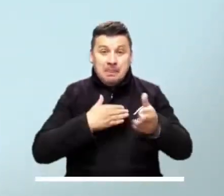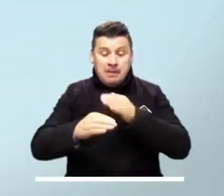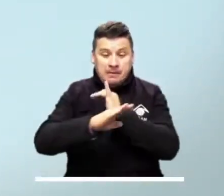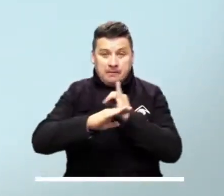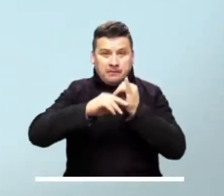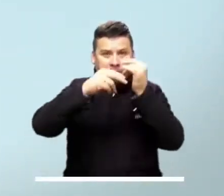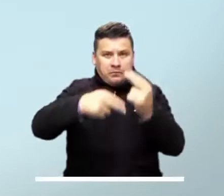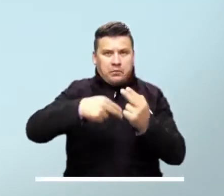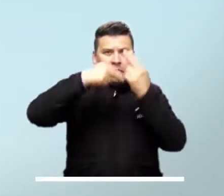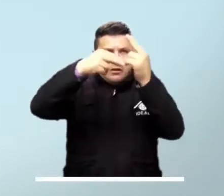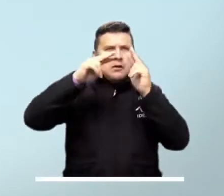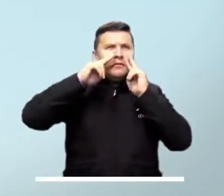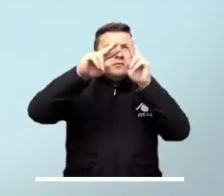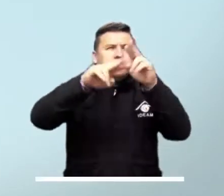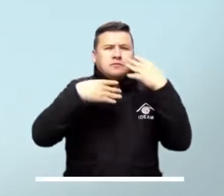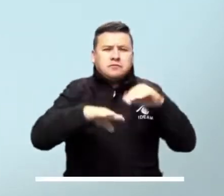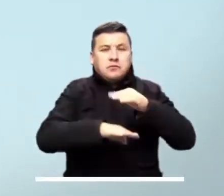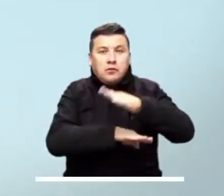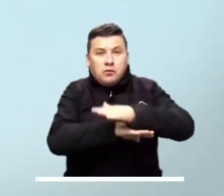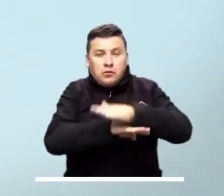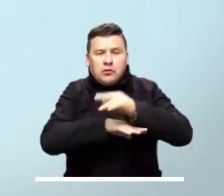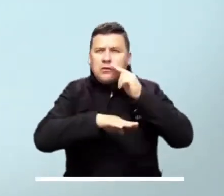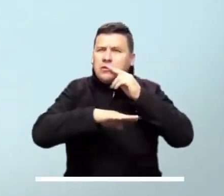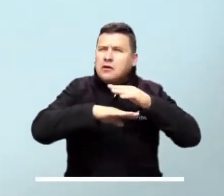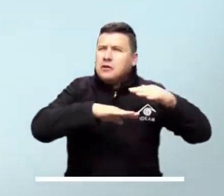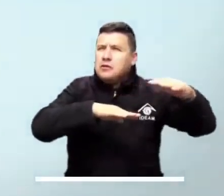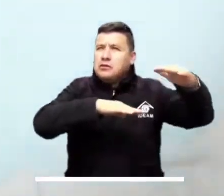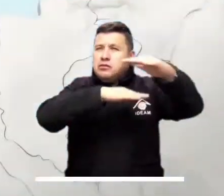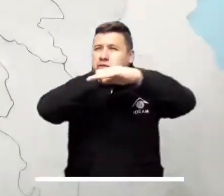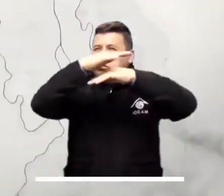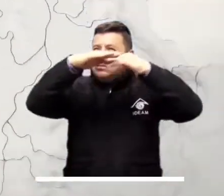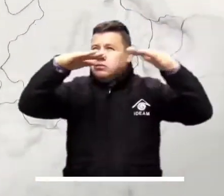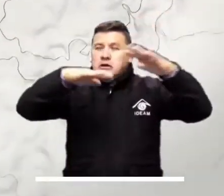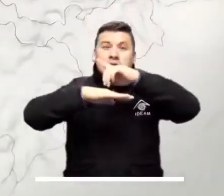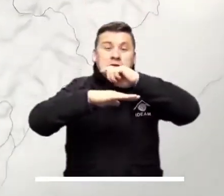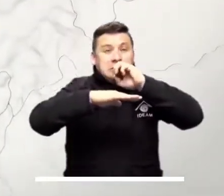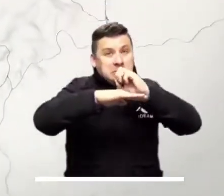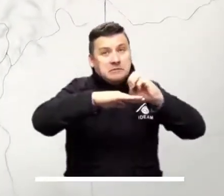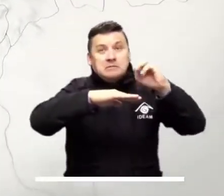En San Andrés y Providencia se espera una tarde seca con cielo parcialmente nublado.